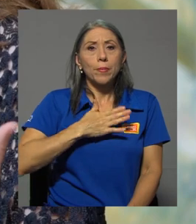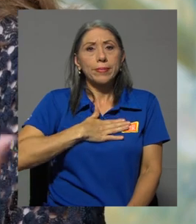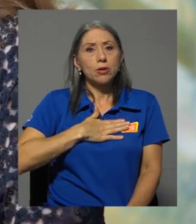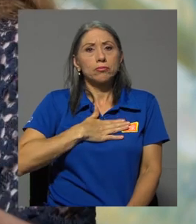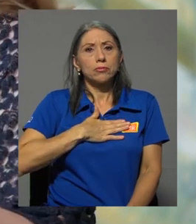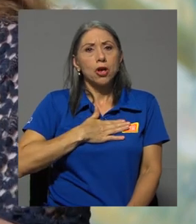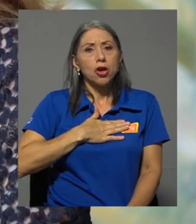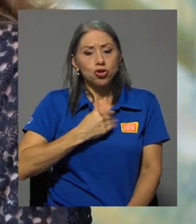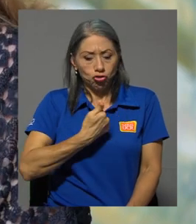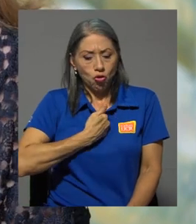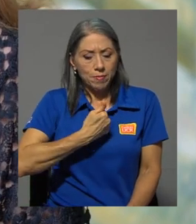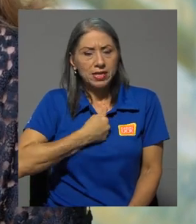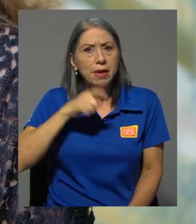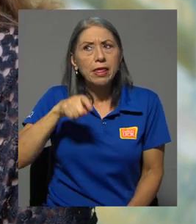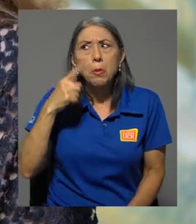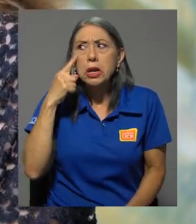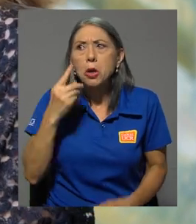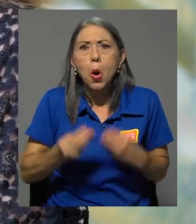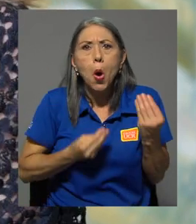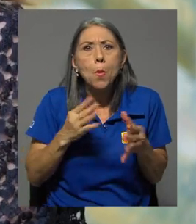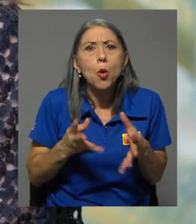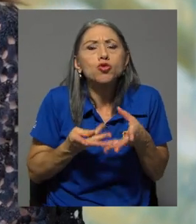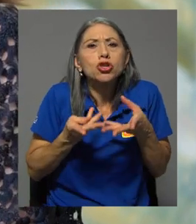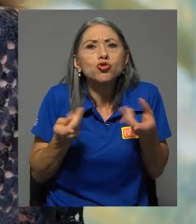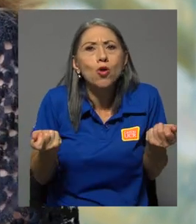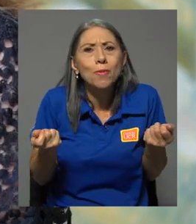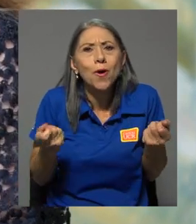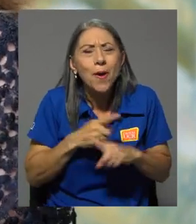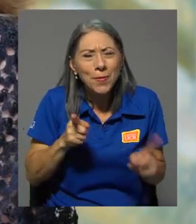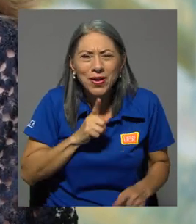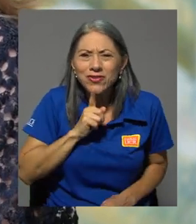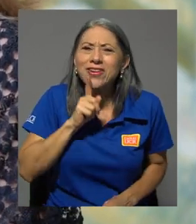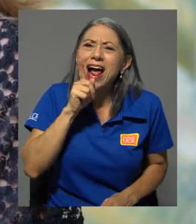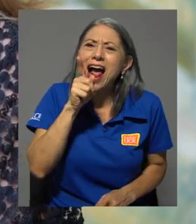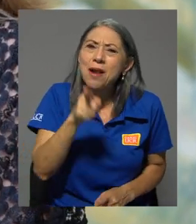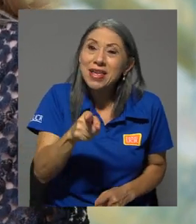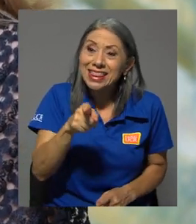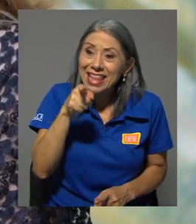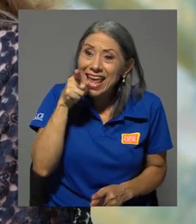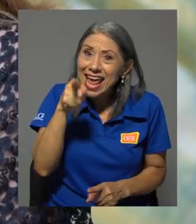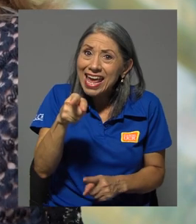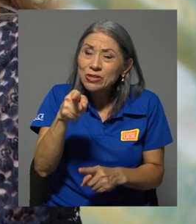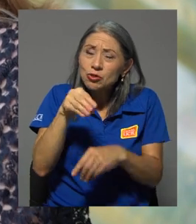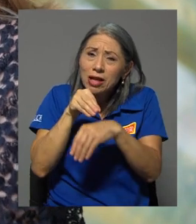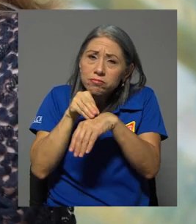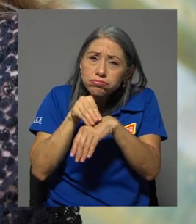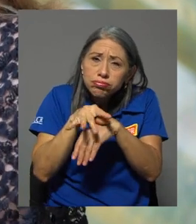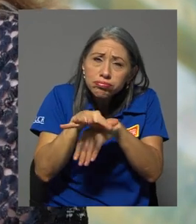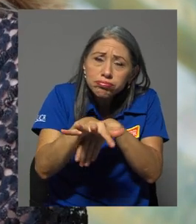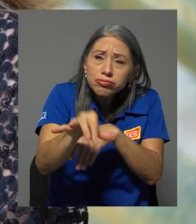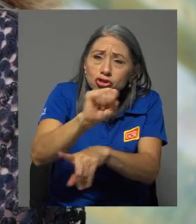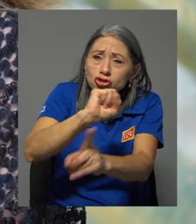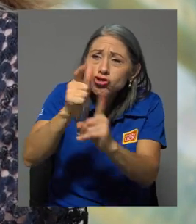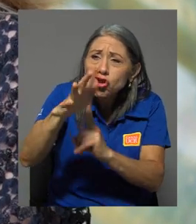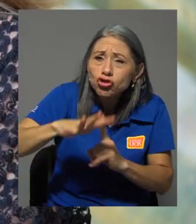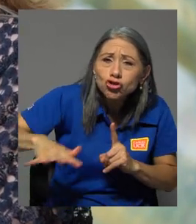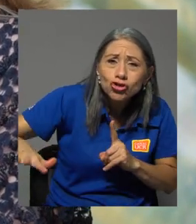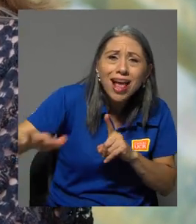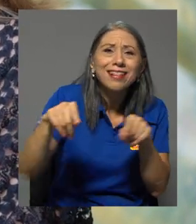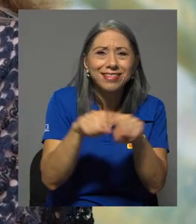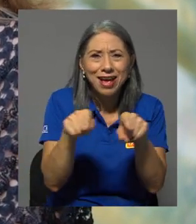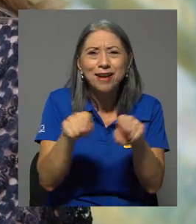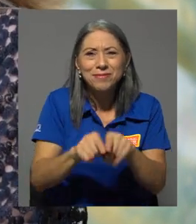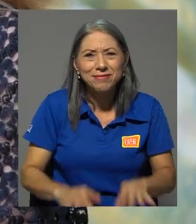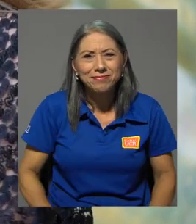yo tengo que ver cómo me lo resuelvo, cuando en realidad está profundamente afectado por el fenómeno social